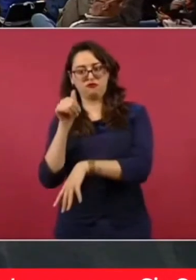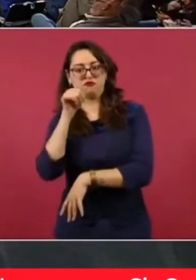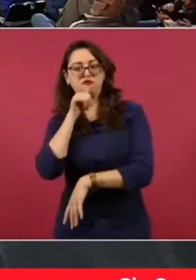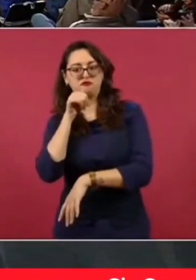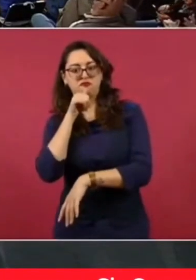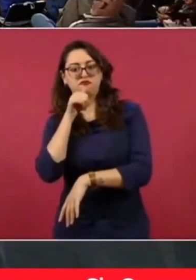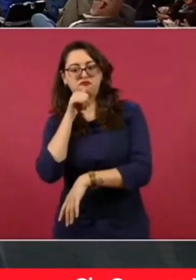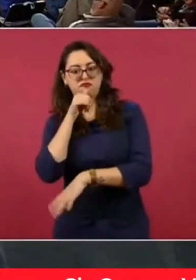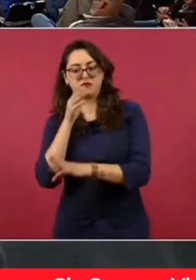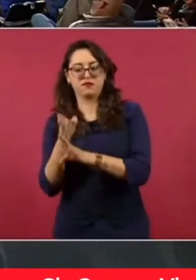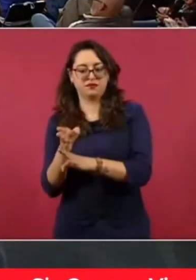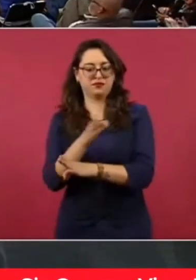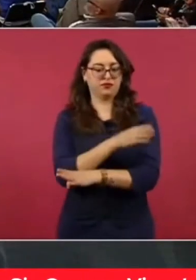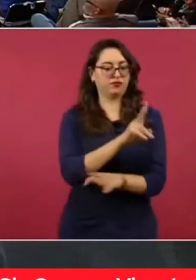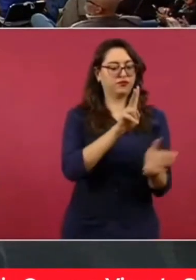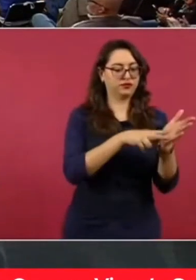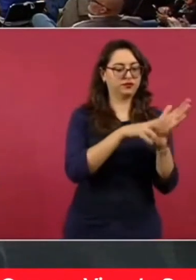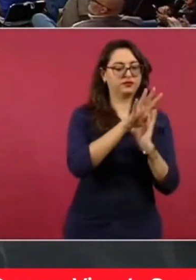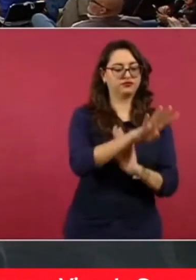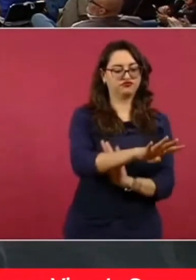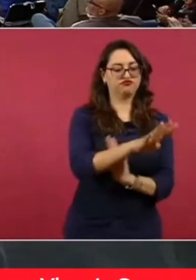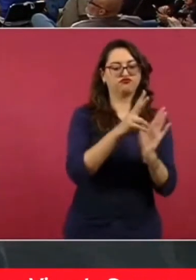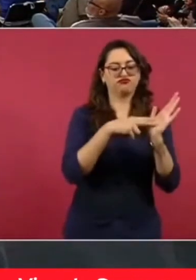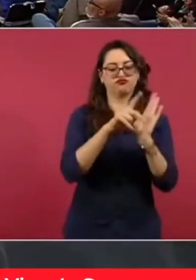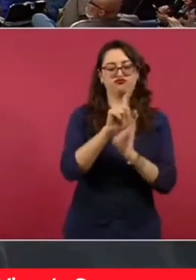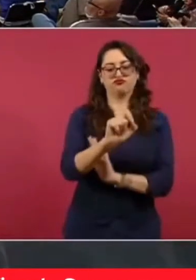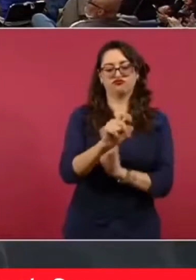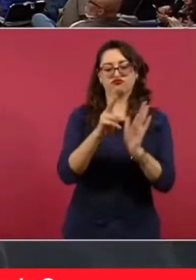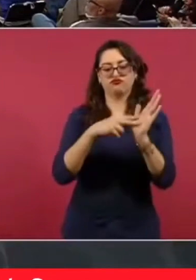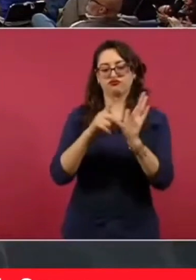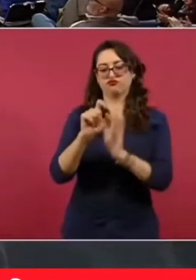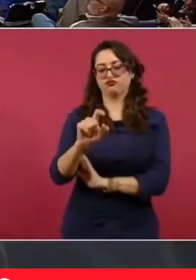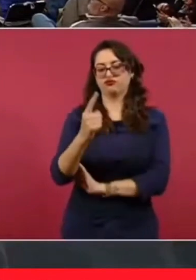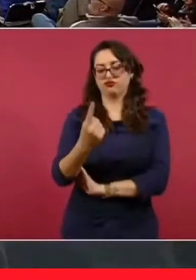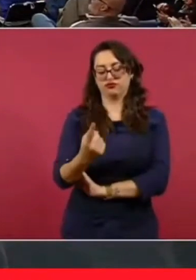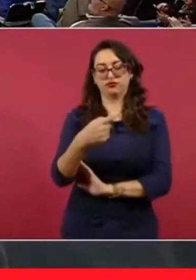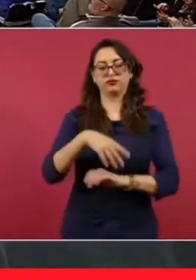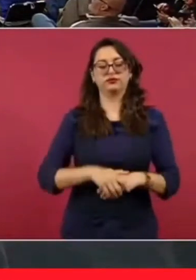Esta es compañía Chexchi.